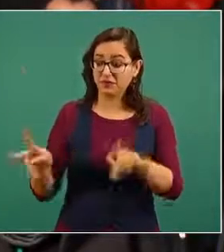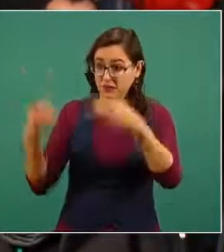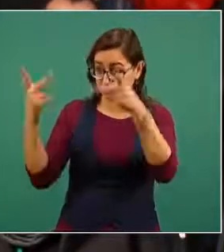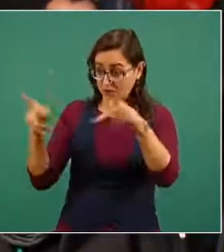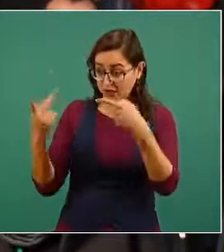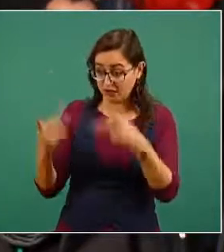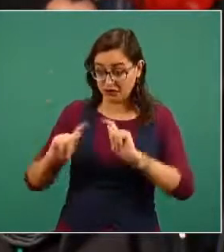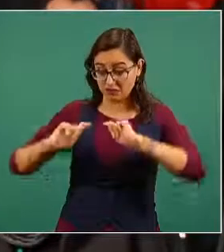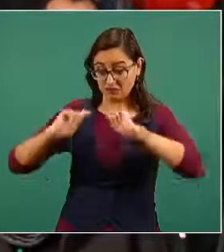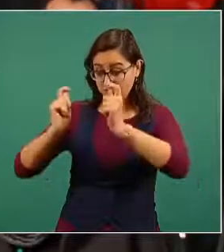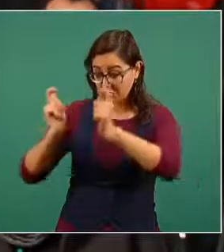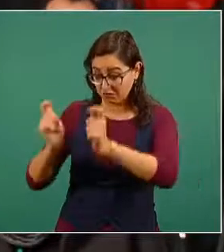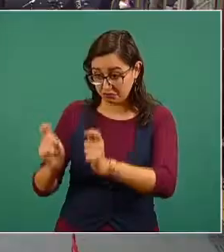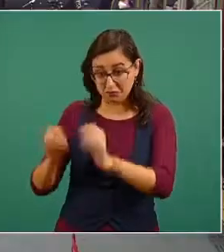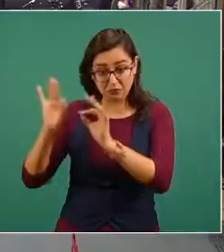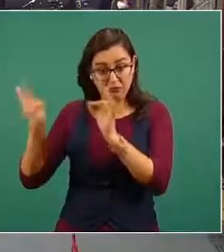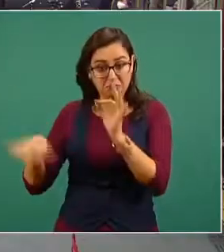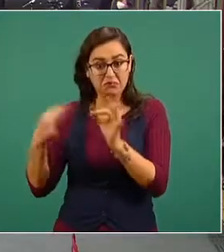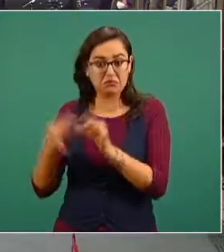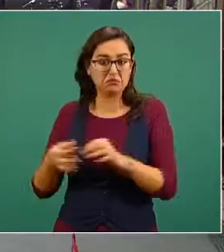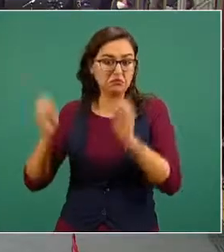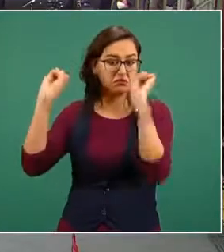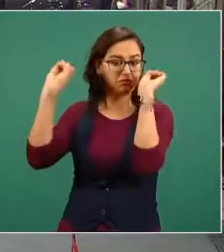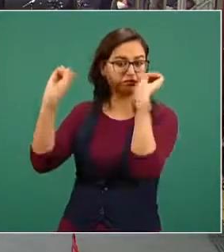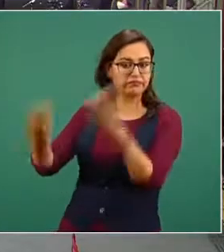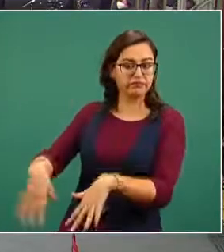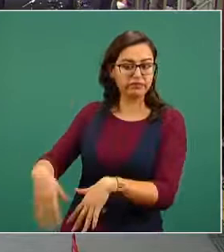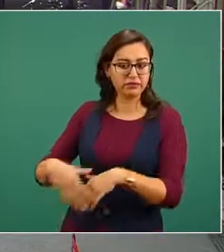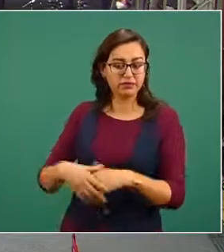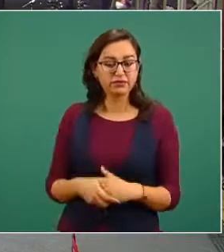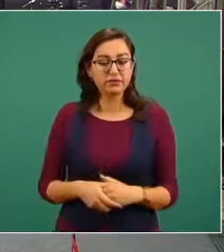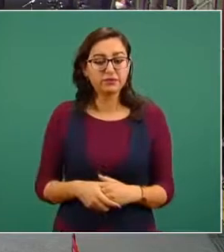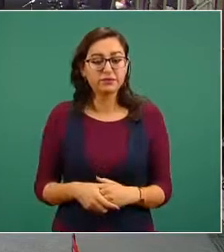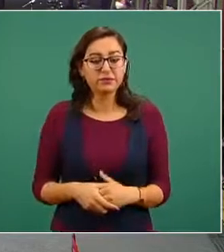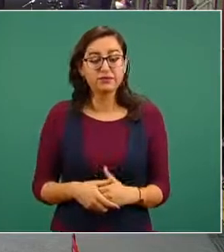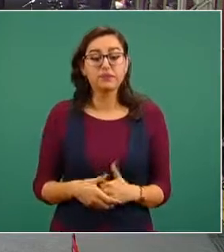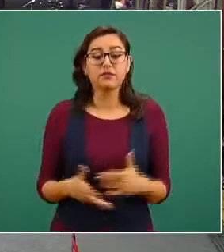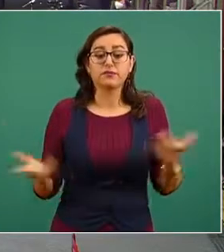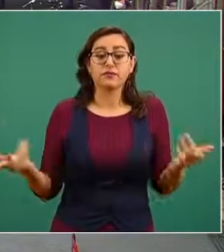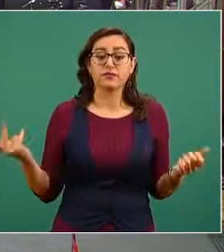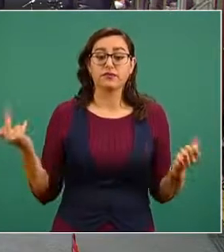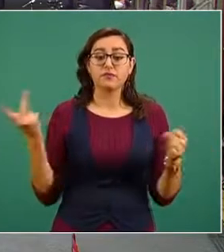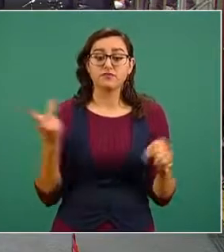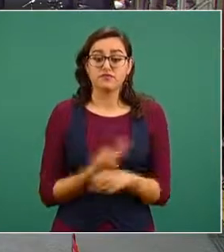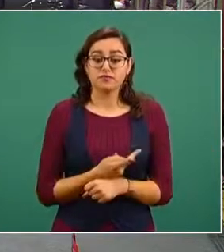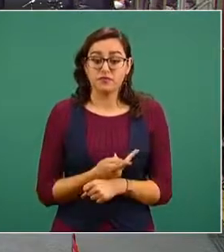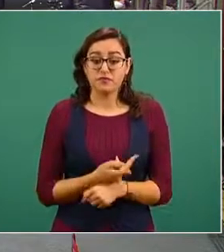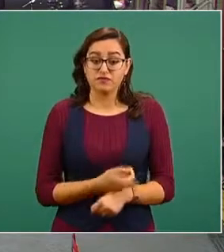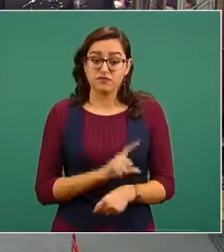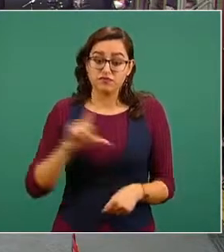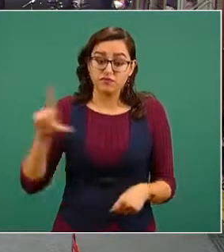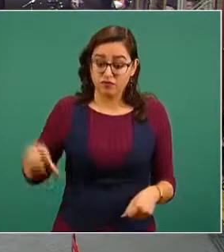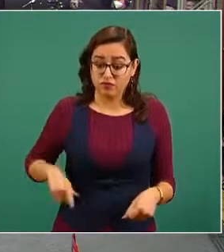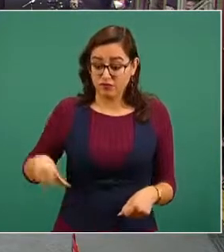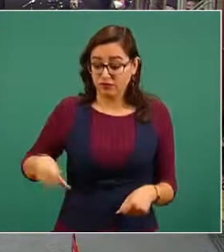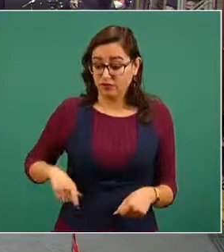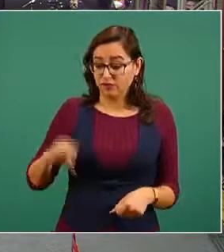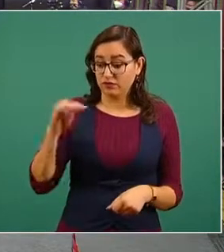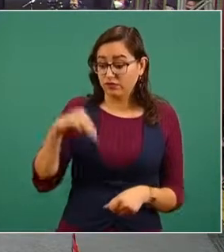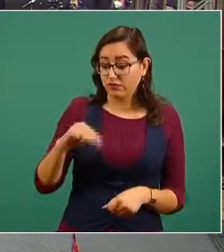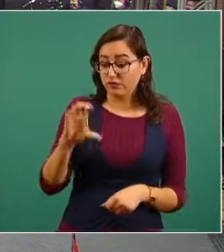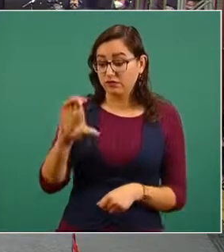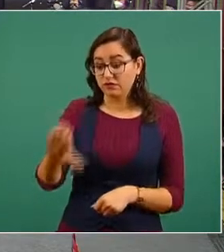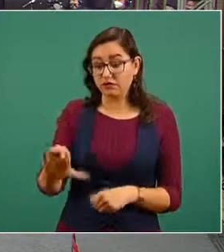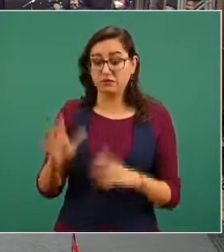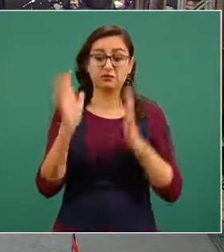sus últimos departamentos y qué decir de los gobiernos emesistas donde a sabiendas